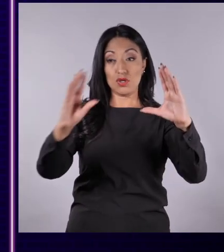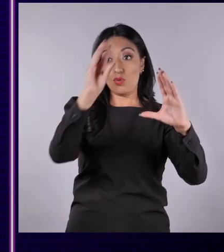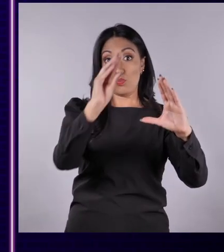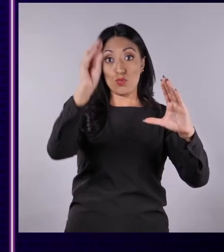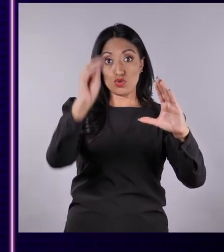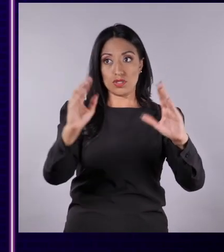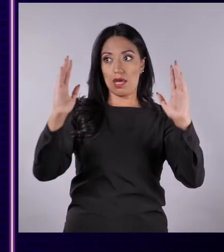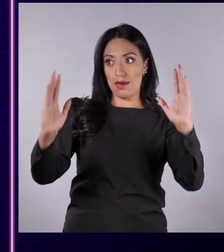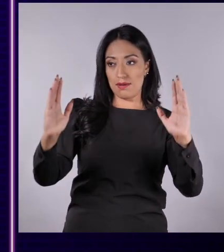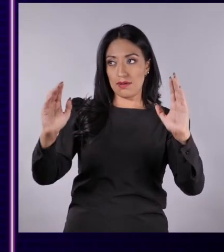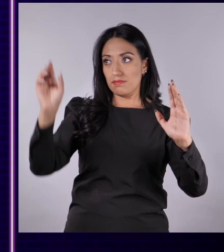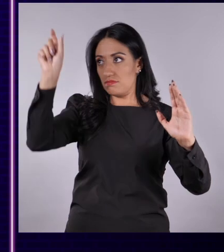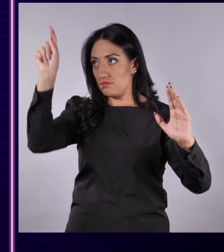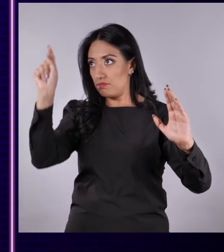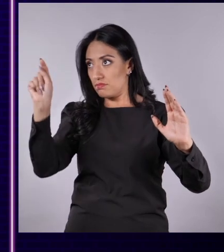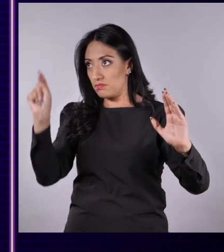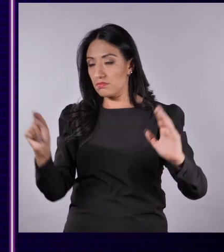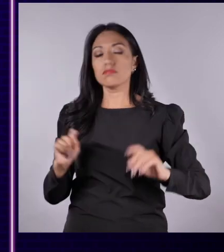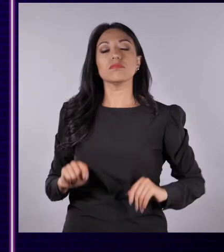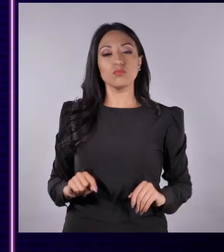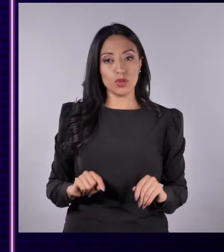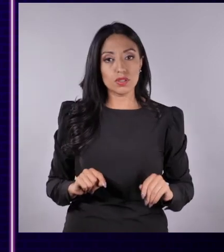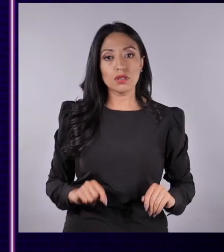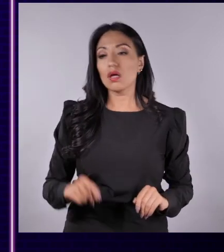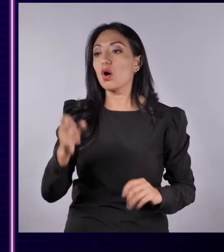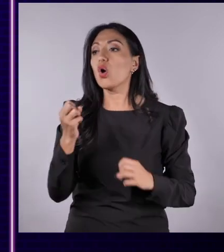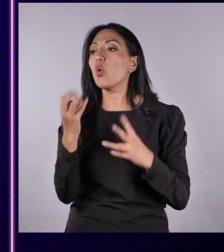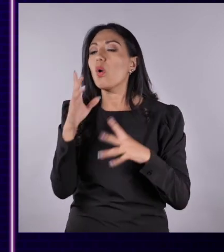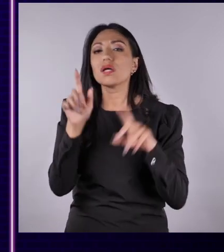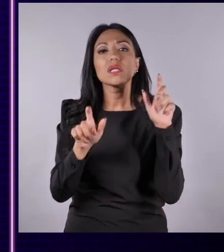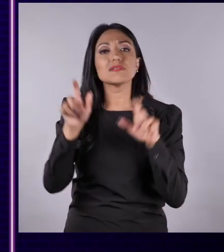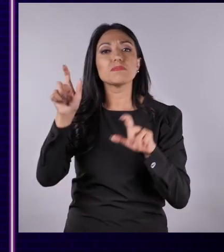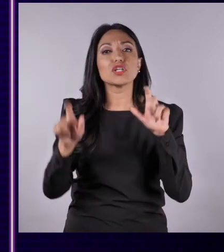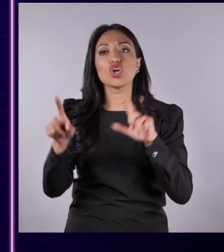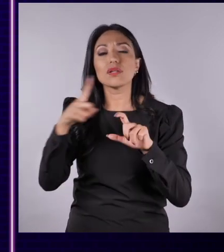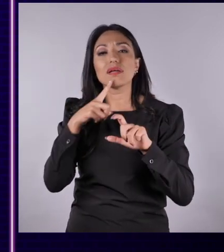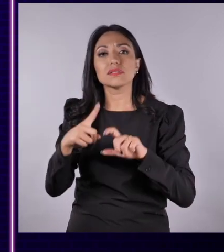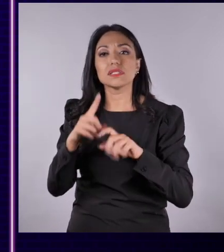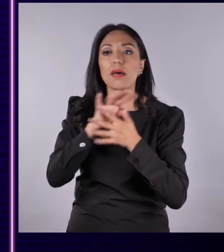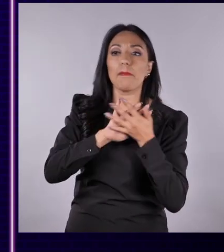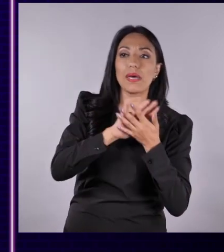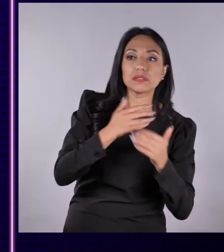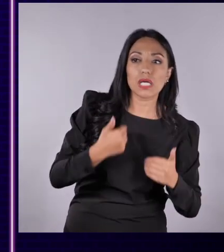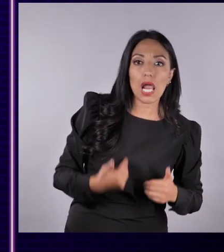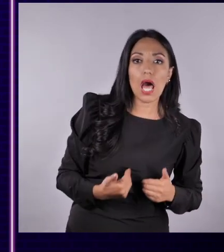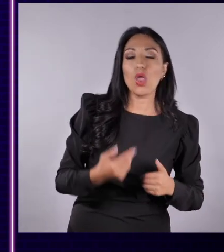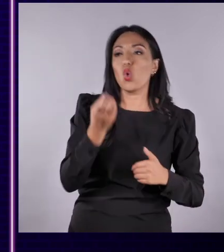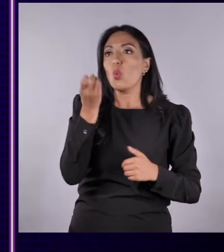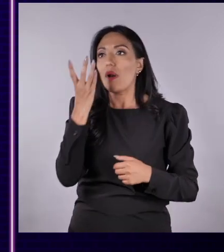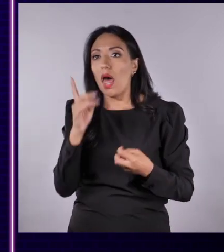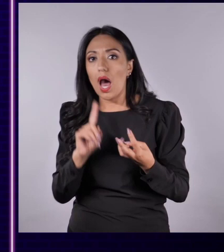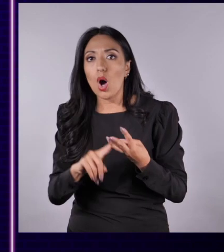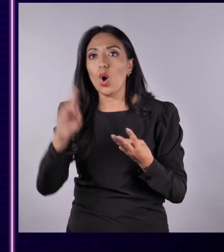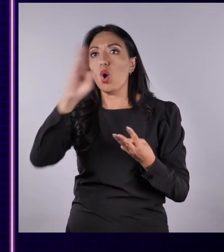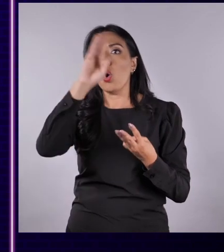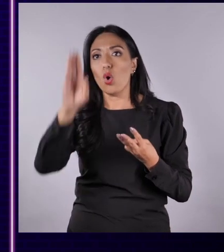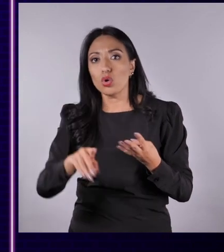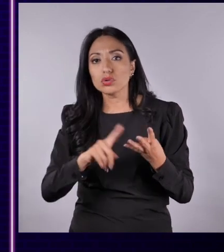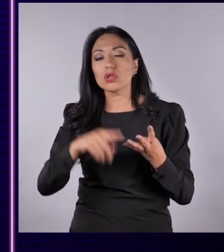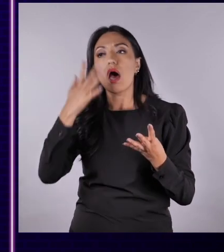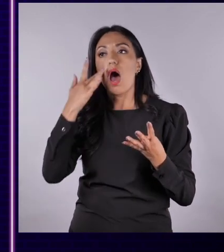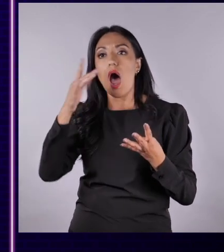Ahí ya están los porcentajes, Nick. ¿De cuántas personas se autoidentificaban como mestizos, blancos,